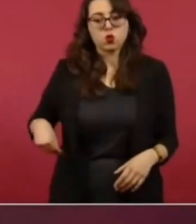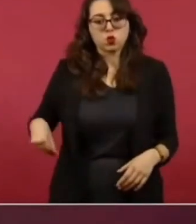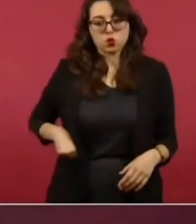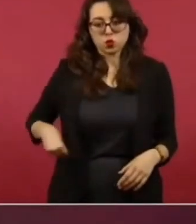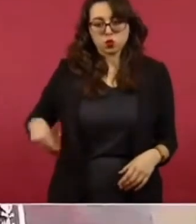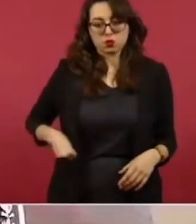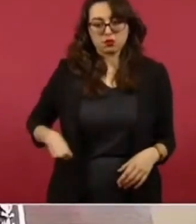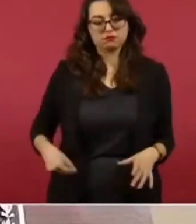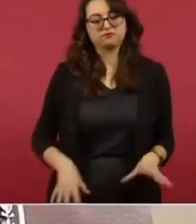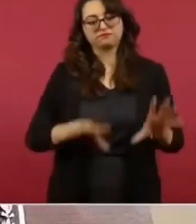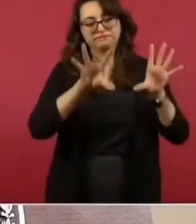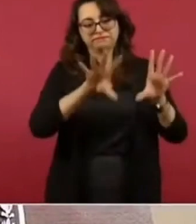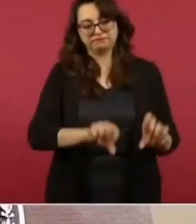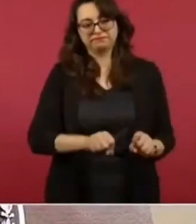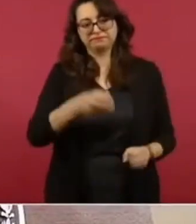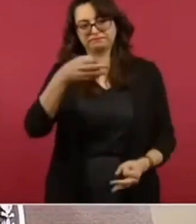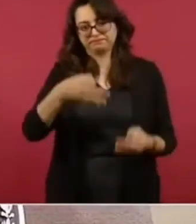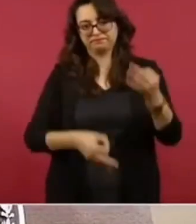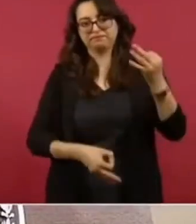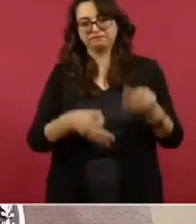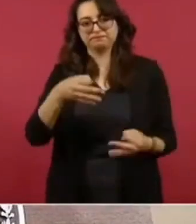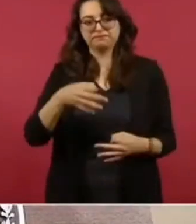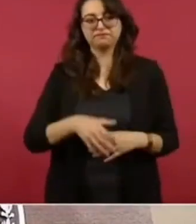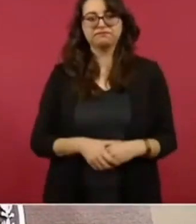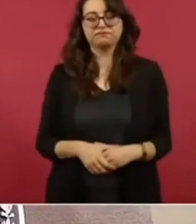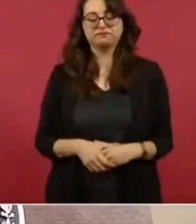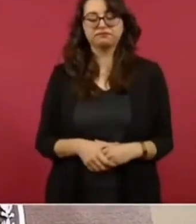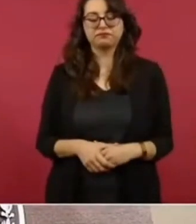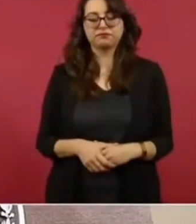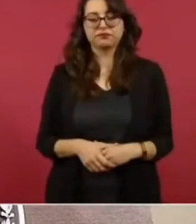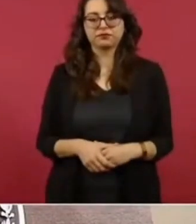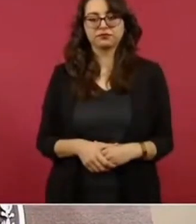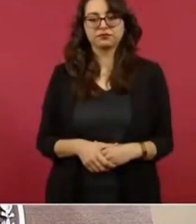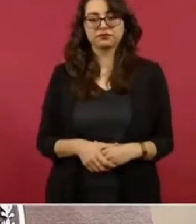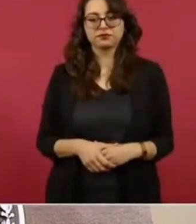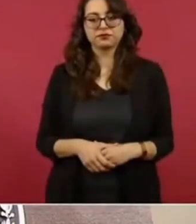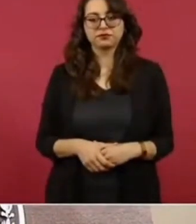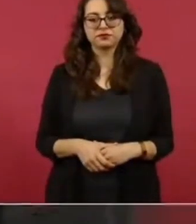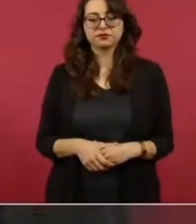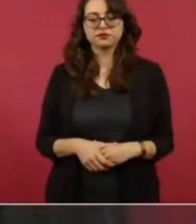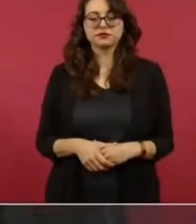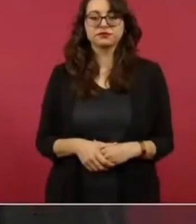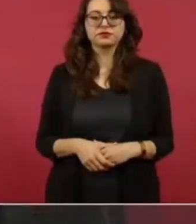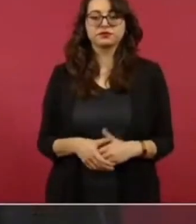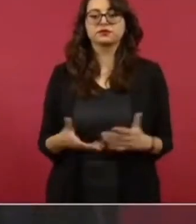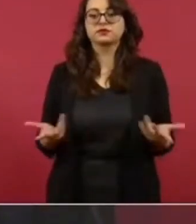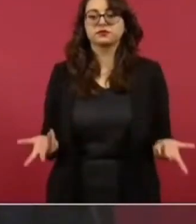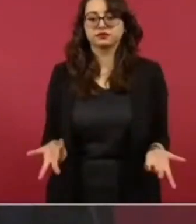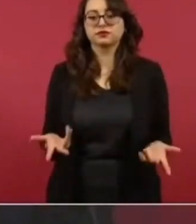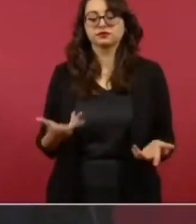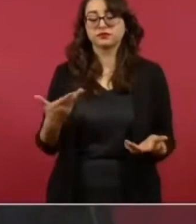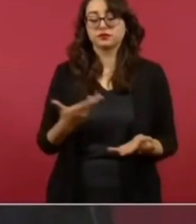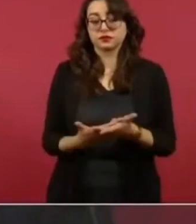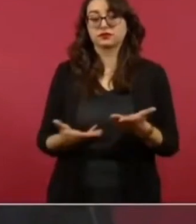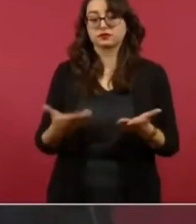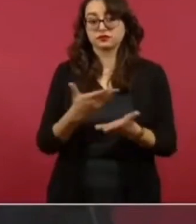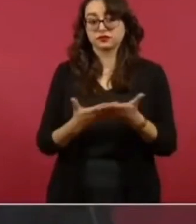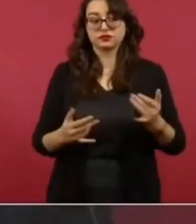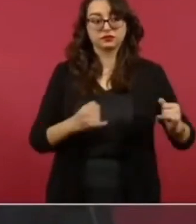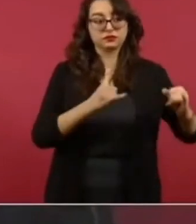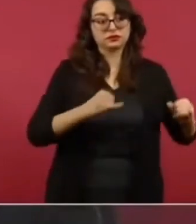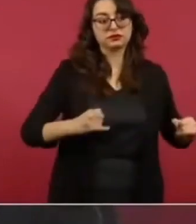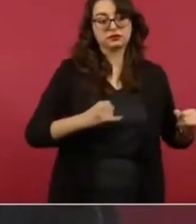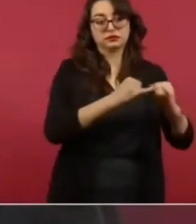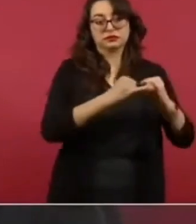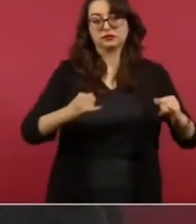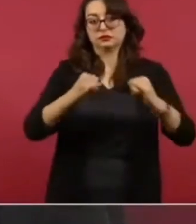responsables sean sujetos a procesos. Respecto a lo que usted señala, hay una evaluación permanente y hay